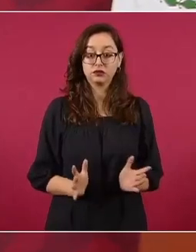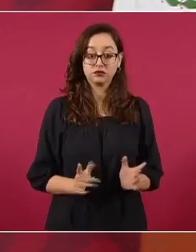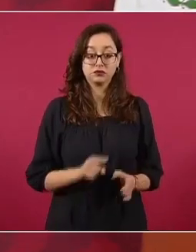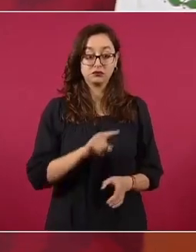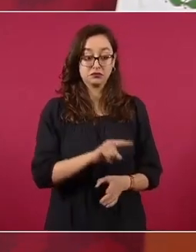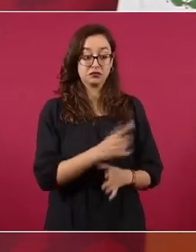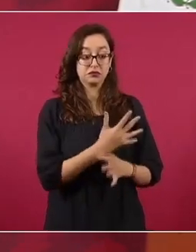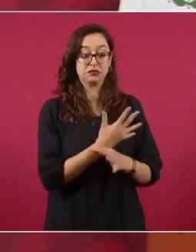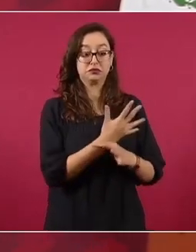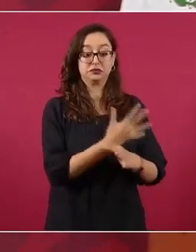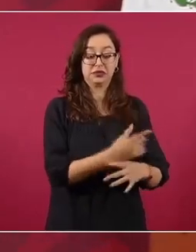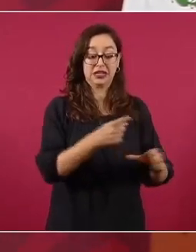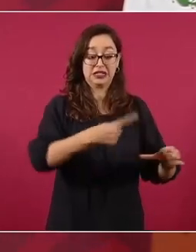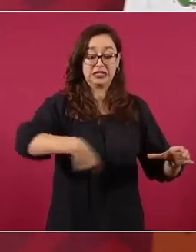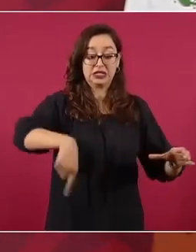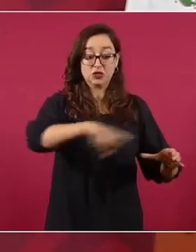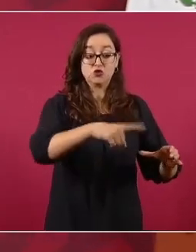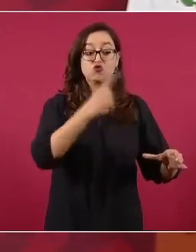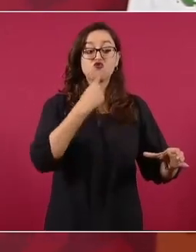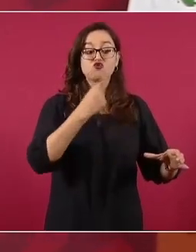soy como Calderón y como Peña.